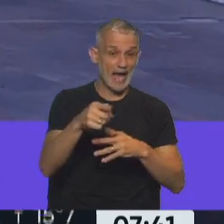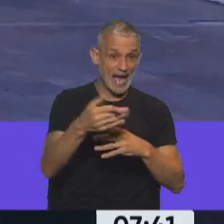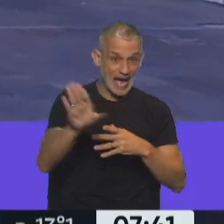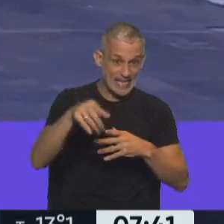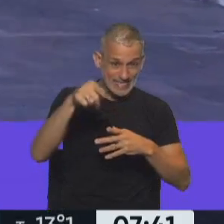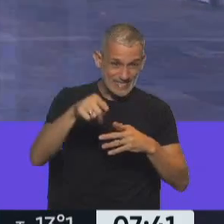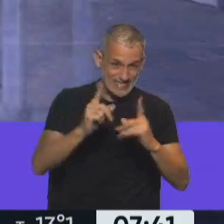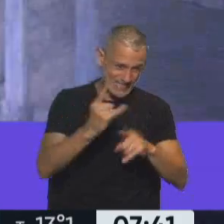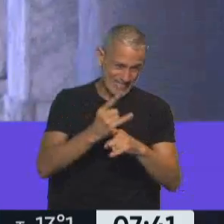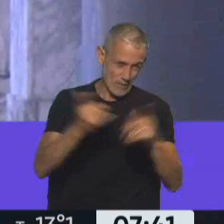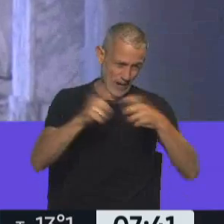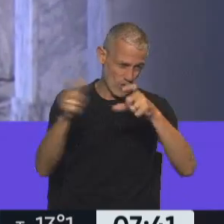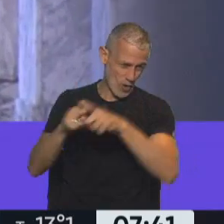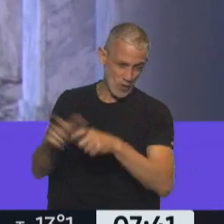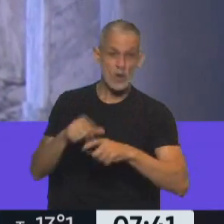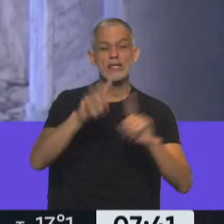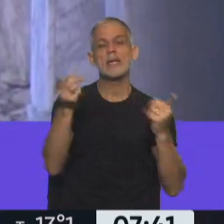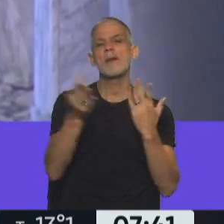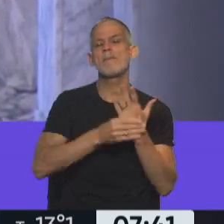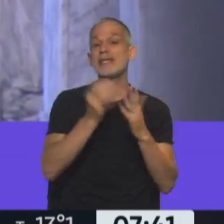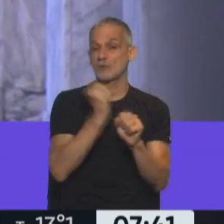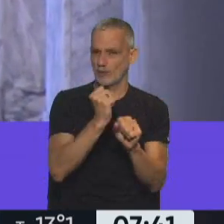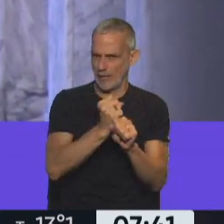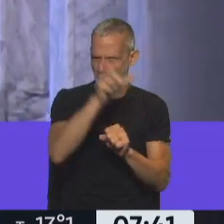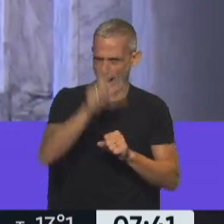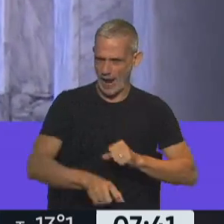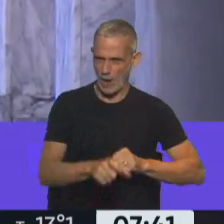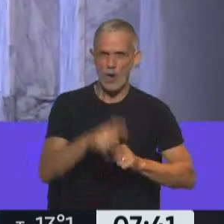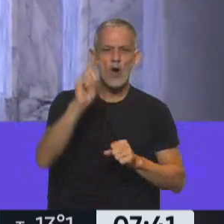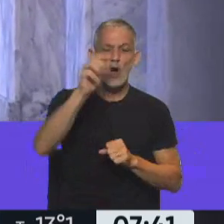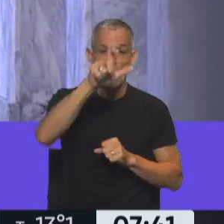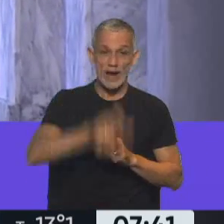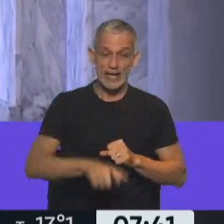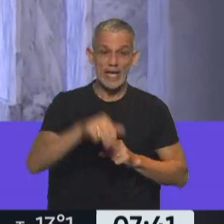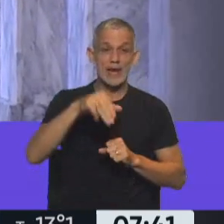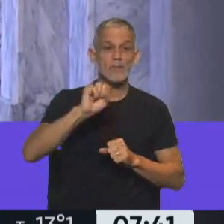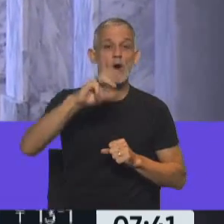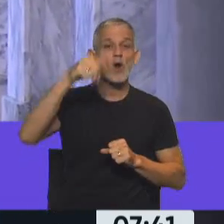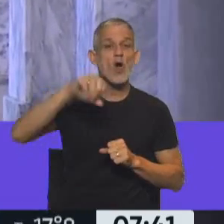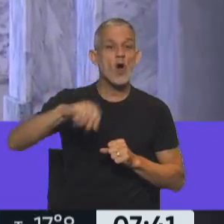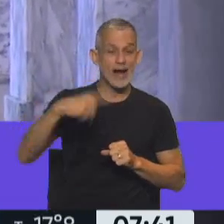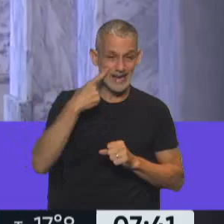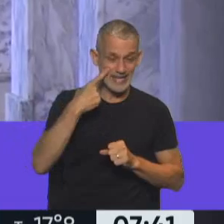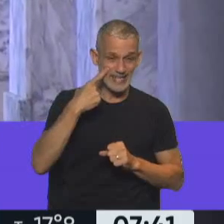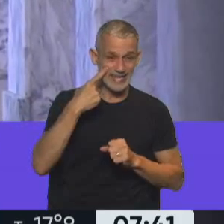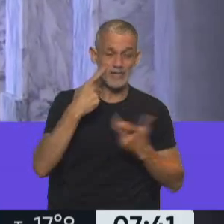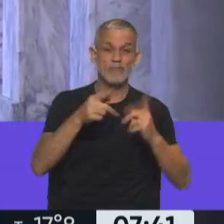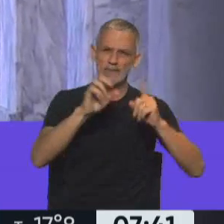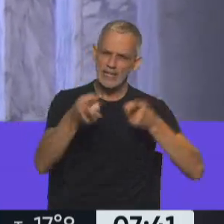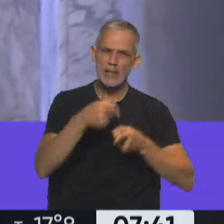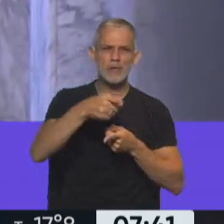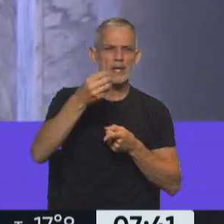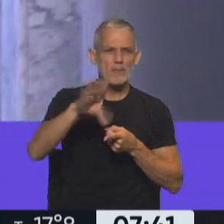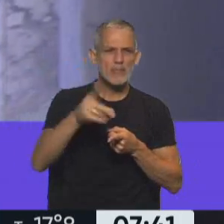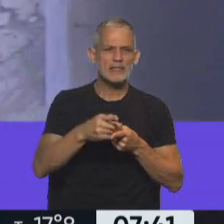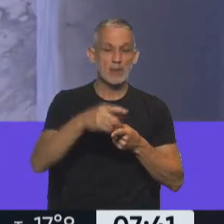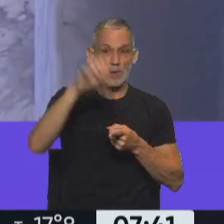las jornadas que se llevan aquí a cabo, sino también el Ministro de Trabajo, estamos hablando de Moroni, estamos hablando de Claudio Moroni, porque comienzan ya